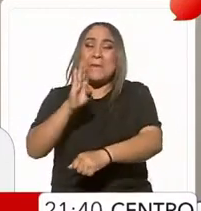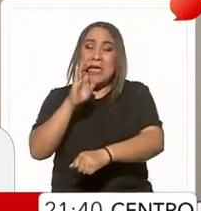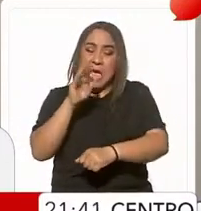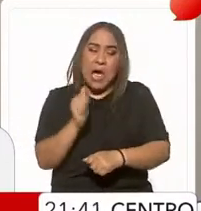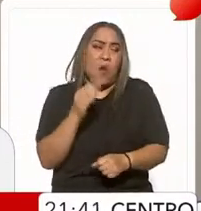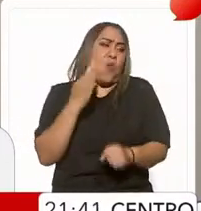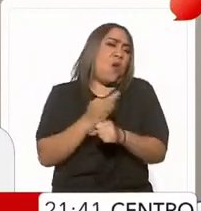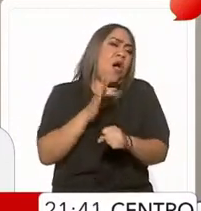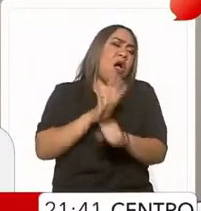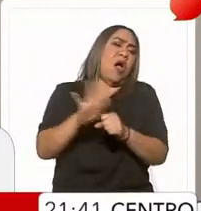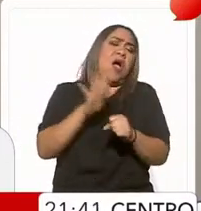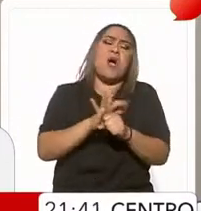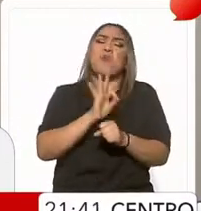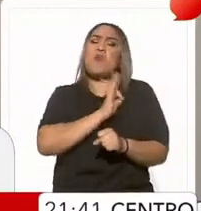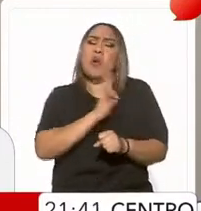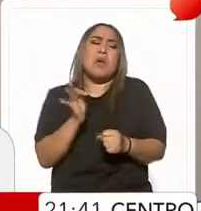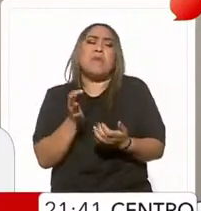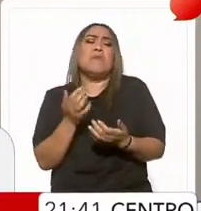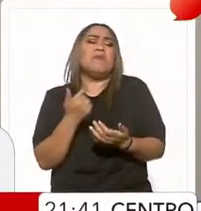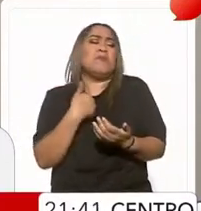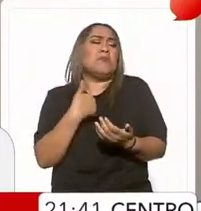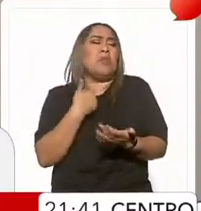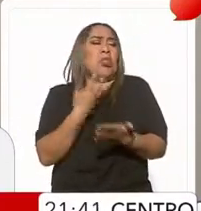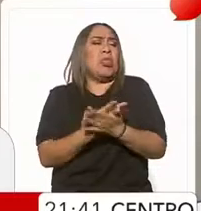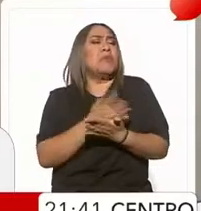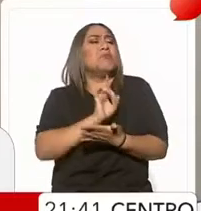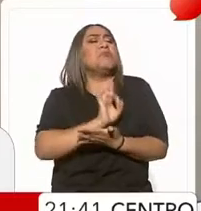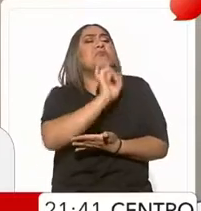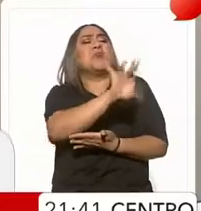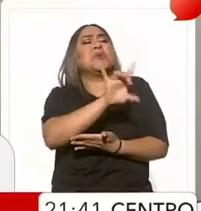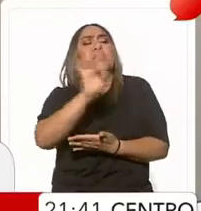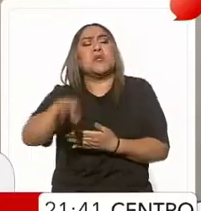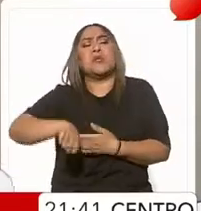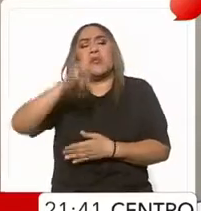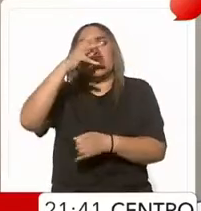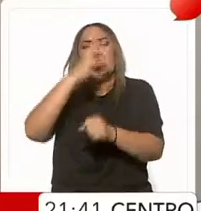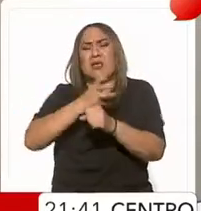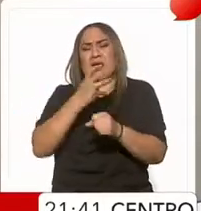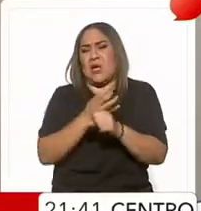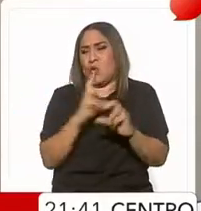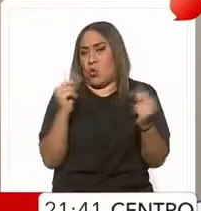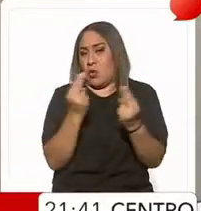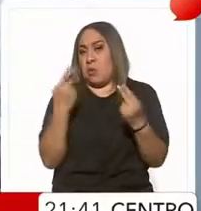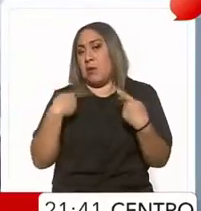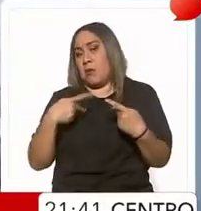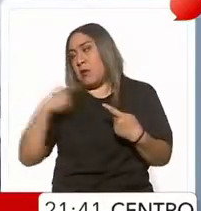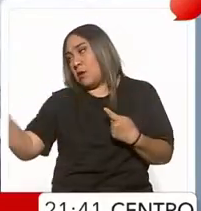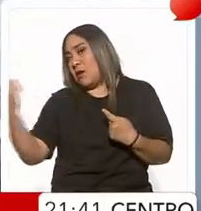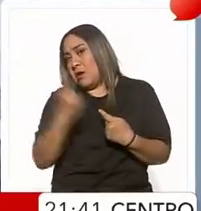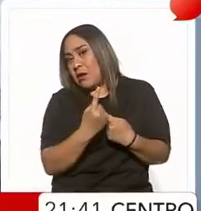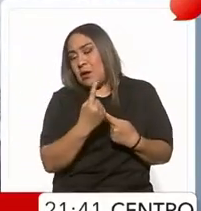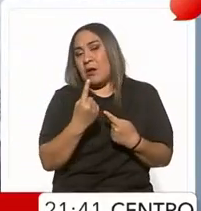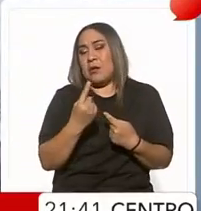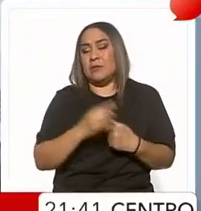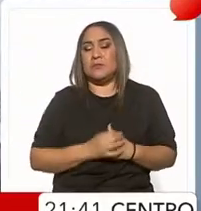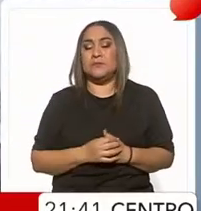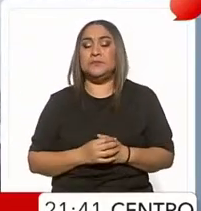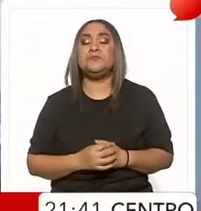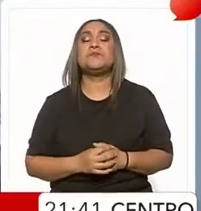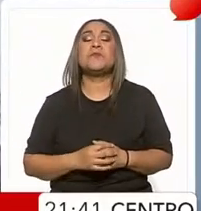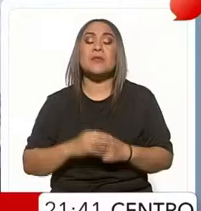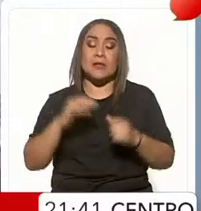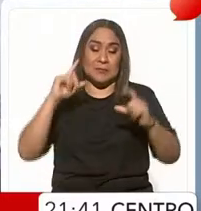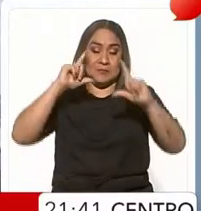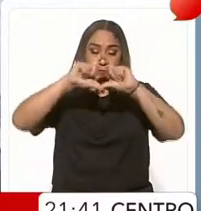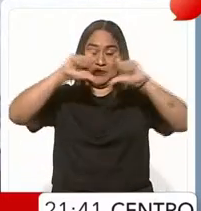mecanismos directos donde puedes hacerles las transferencias a los adultos mayores sin tener estos intermediarios. Sobre el uso del logo del